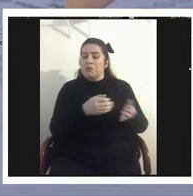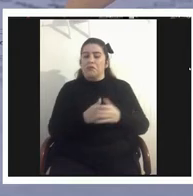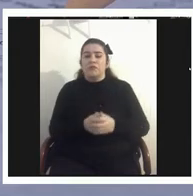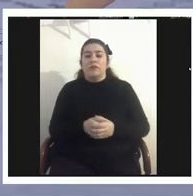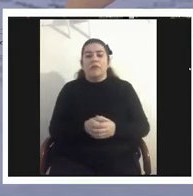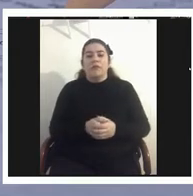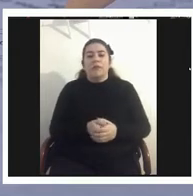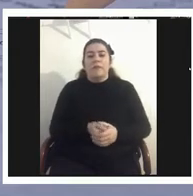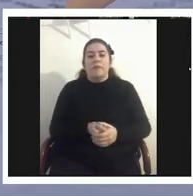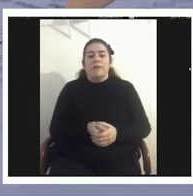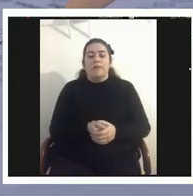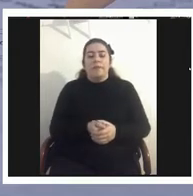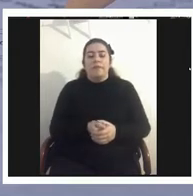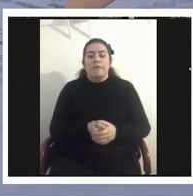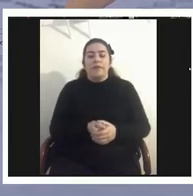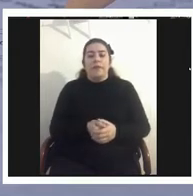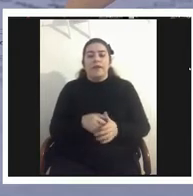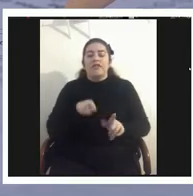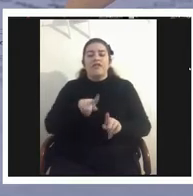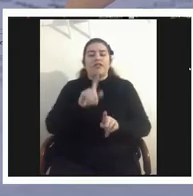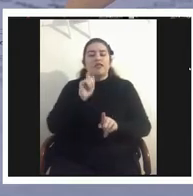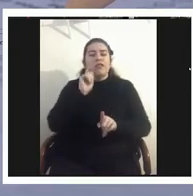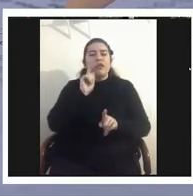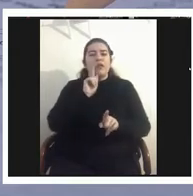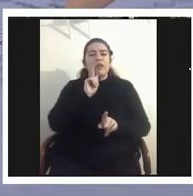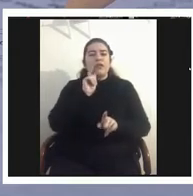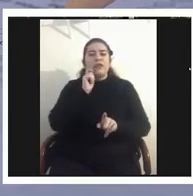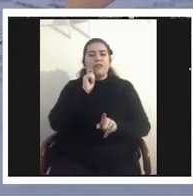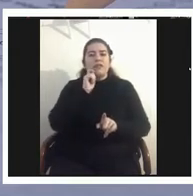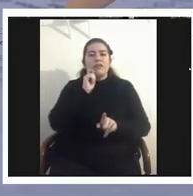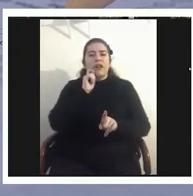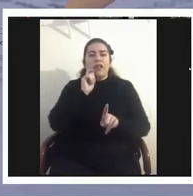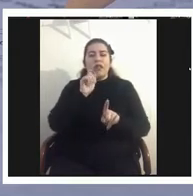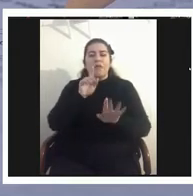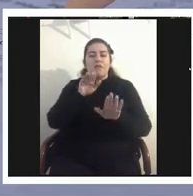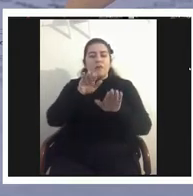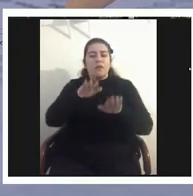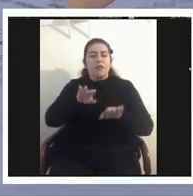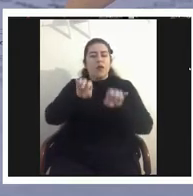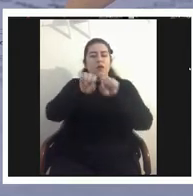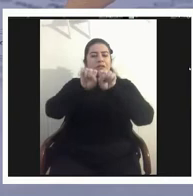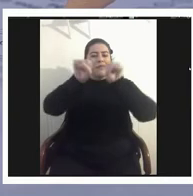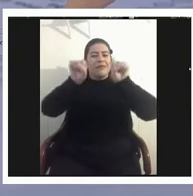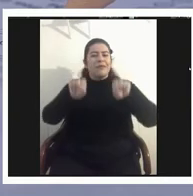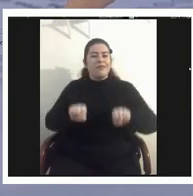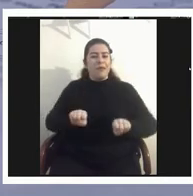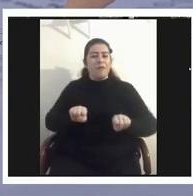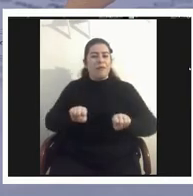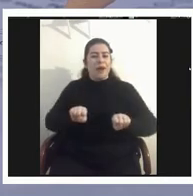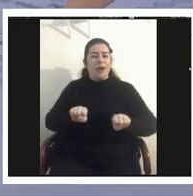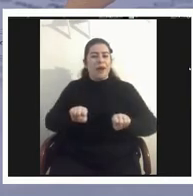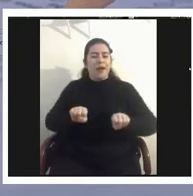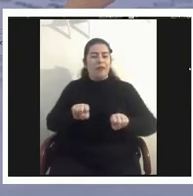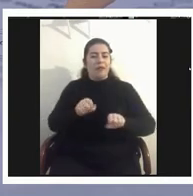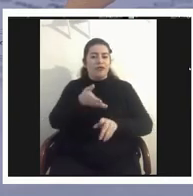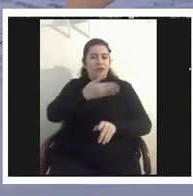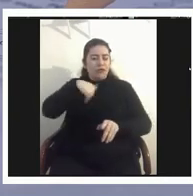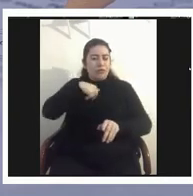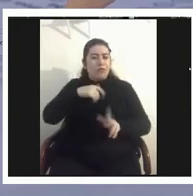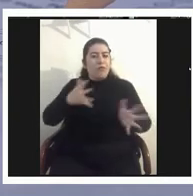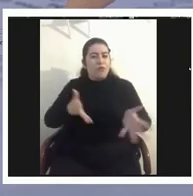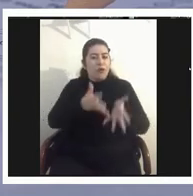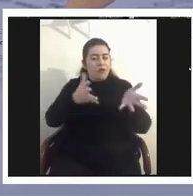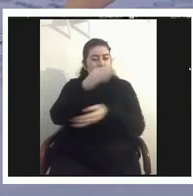esto no puede ser parte del mismo tipo de sistema cuando estamos generando confianza vamos a tener por ejemplo